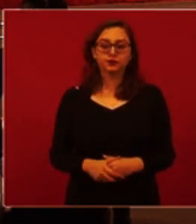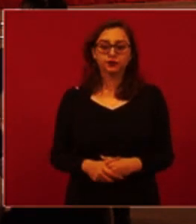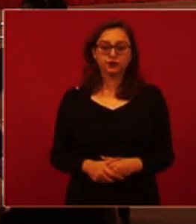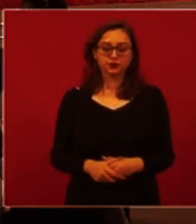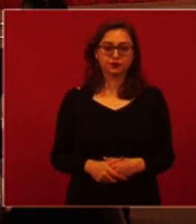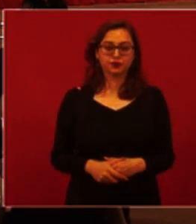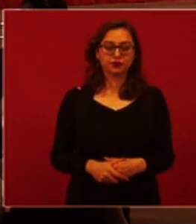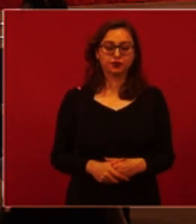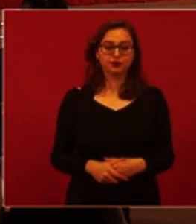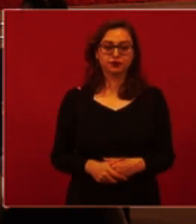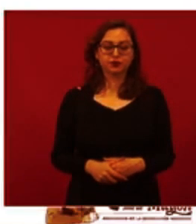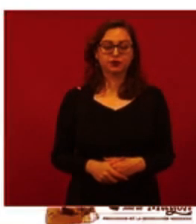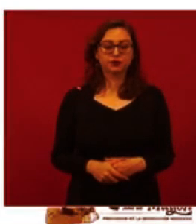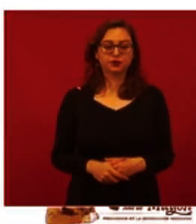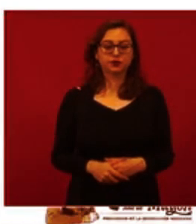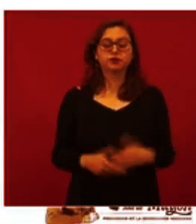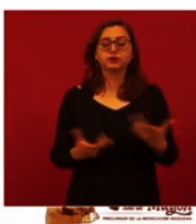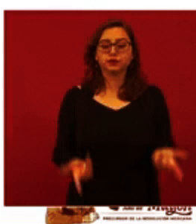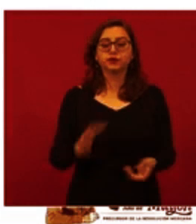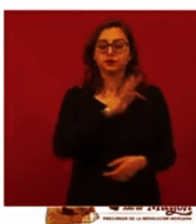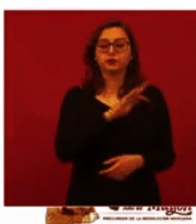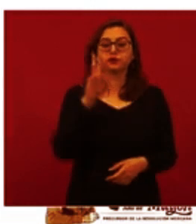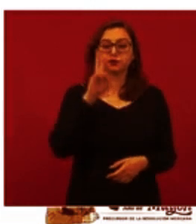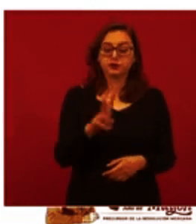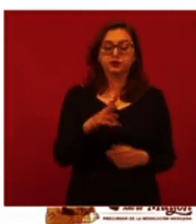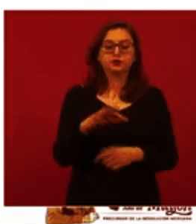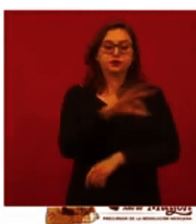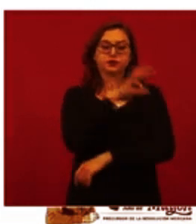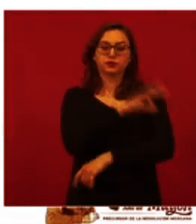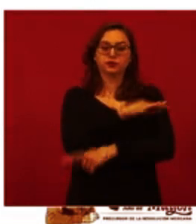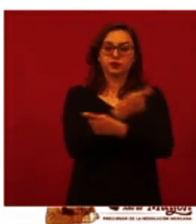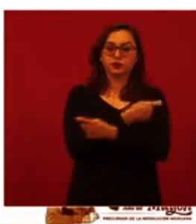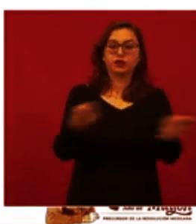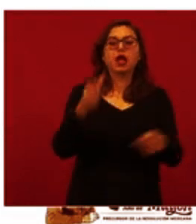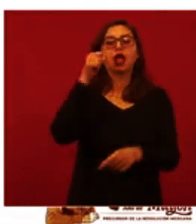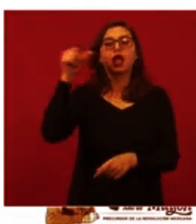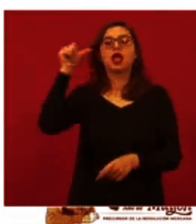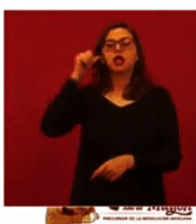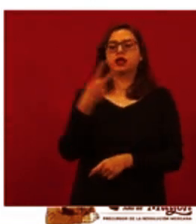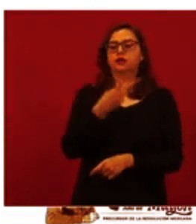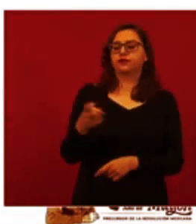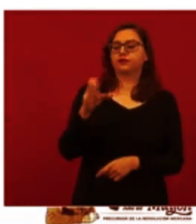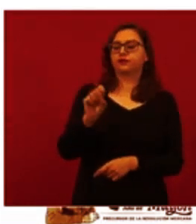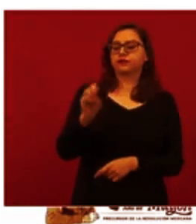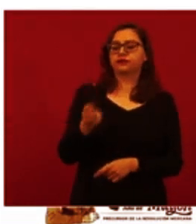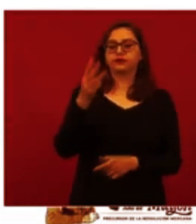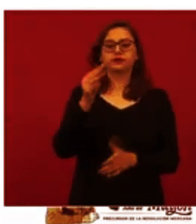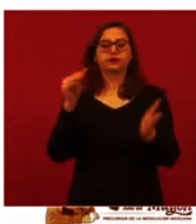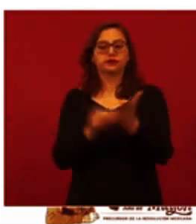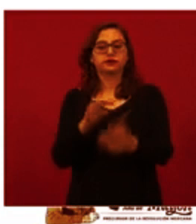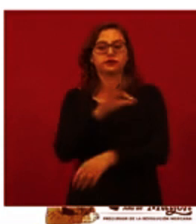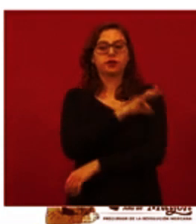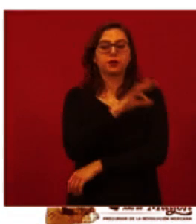Como ven ustedes, esta es la distribución de vacunas. Ayer tuvimos arriba de 263 mil dosis,